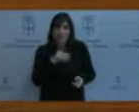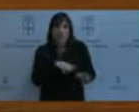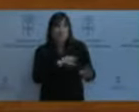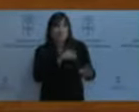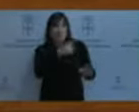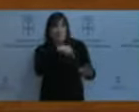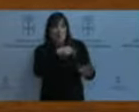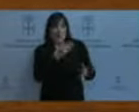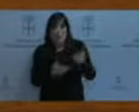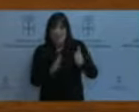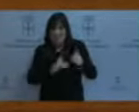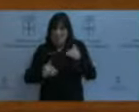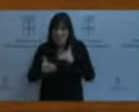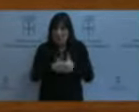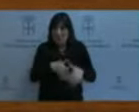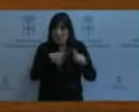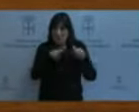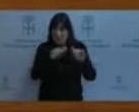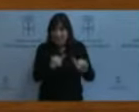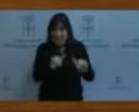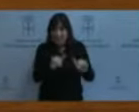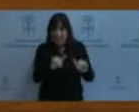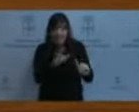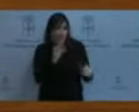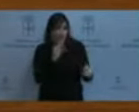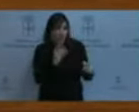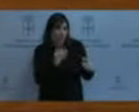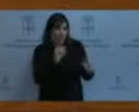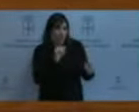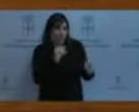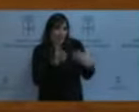diálogo en esto. Entonces, voy a decirle lo que opina mi grupo